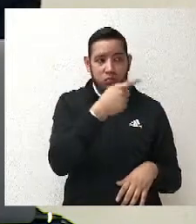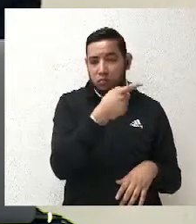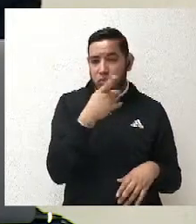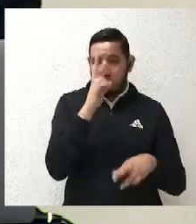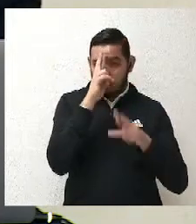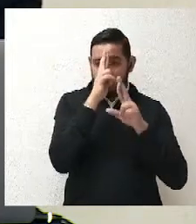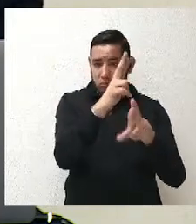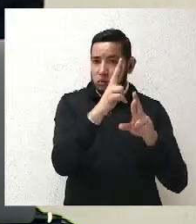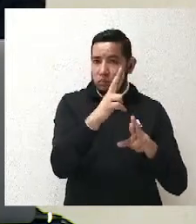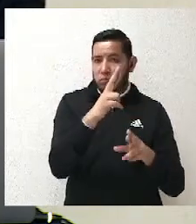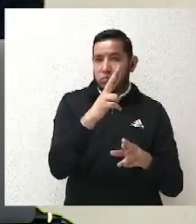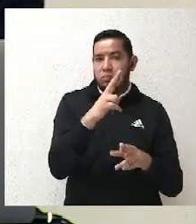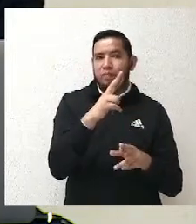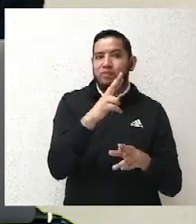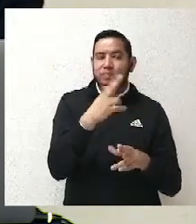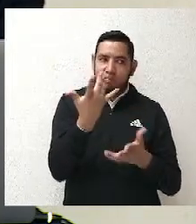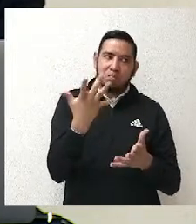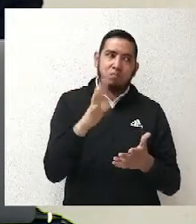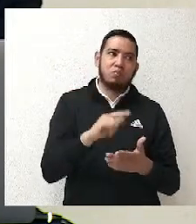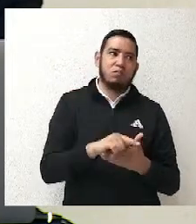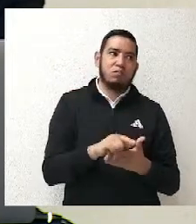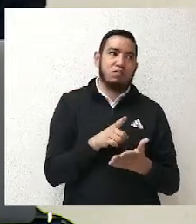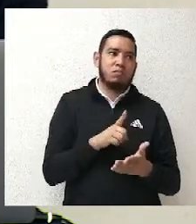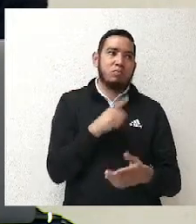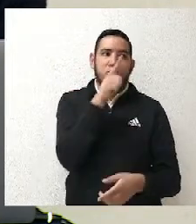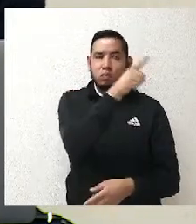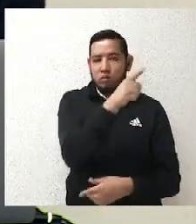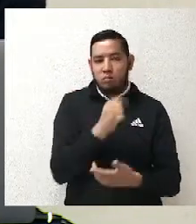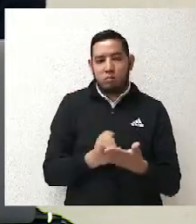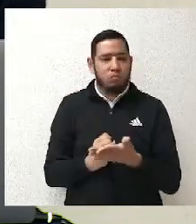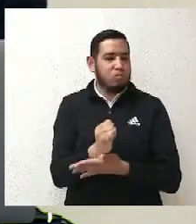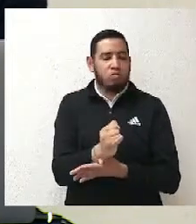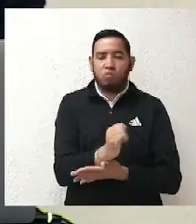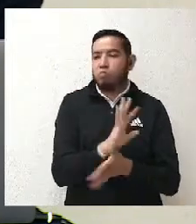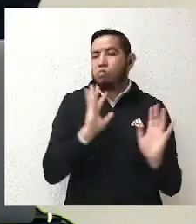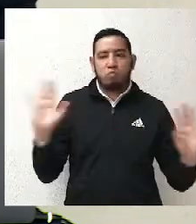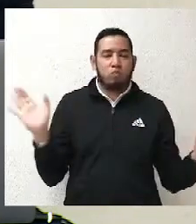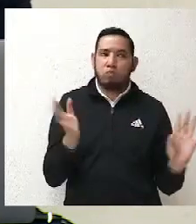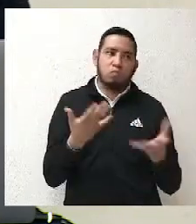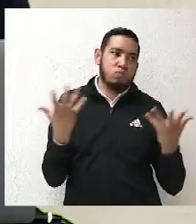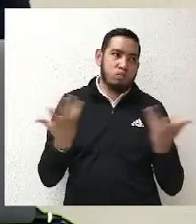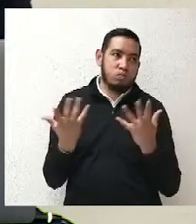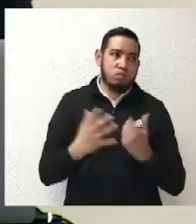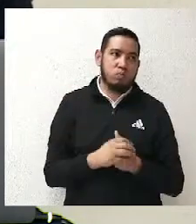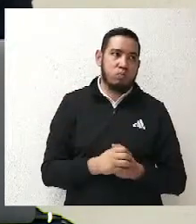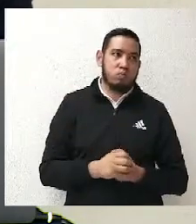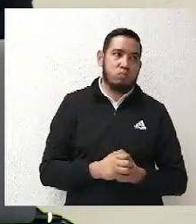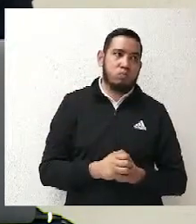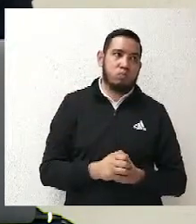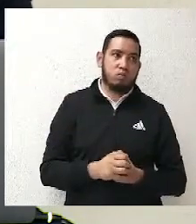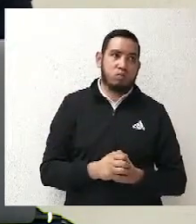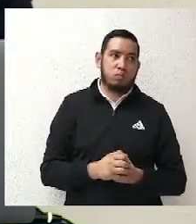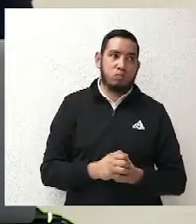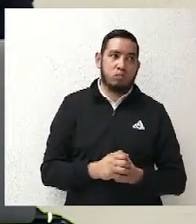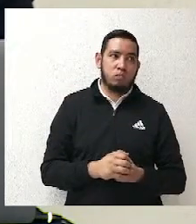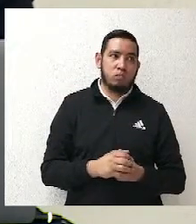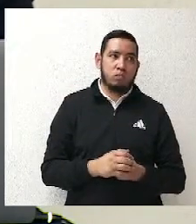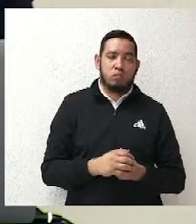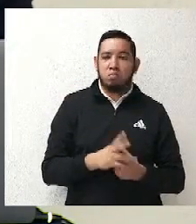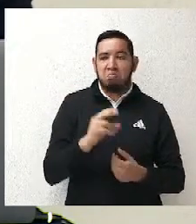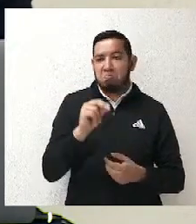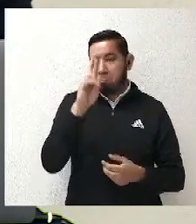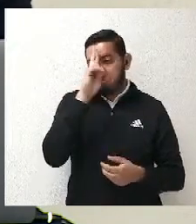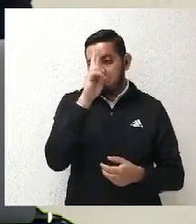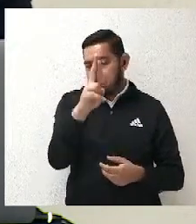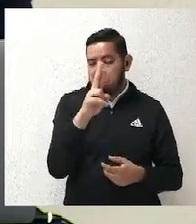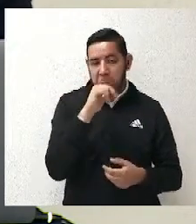decisiones del partido político, así como hay que ser muy tajantes, decir, oye, tus estatutos dicen esto, y no los está respetando,